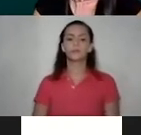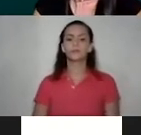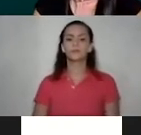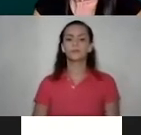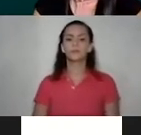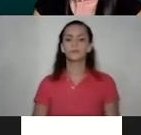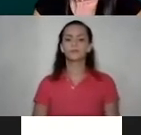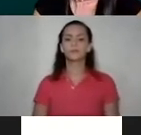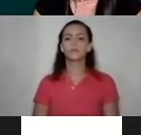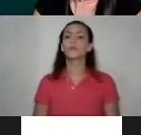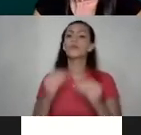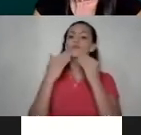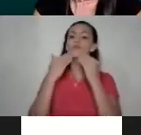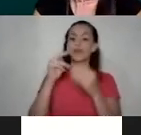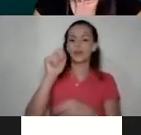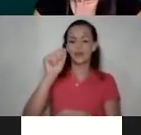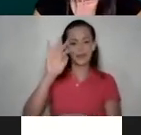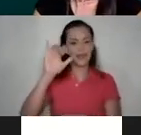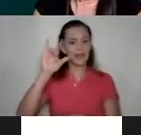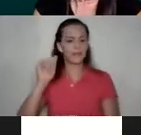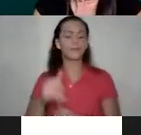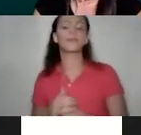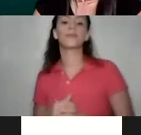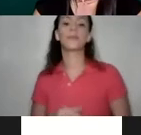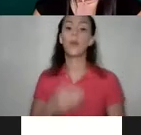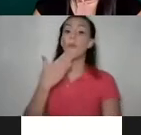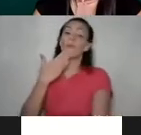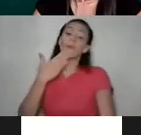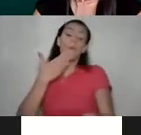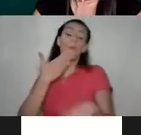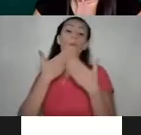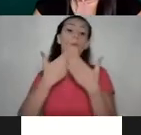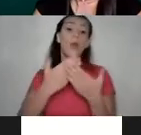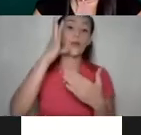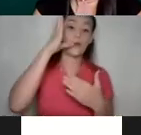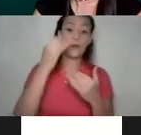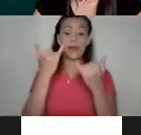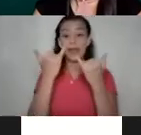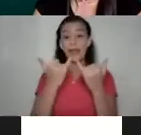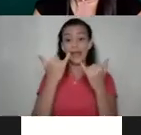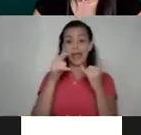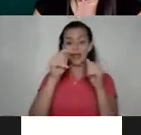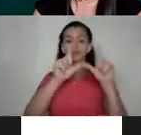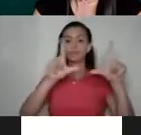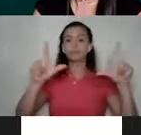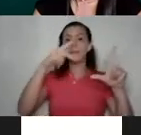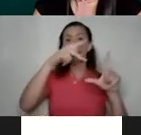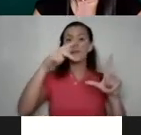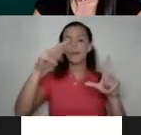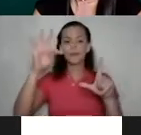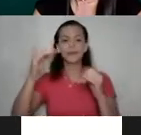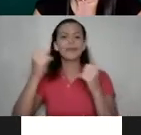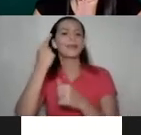Muchas gracias, Natalia. Bueno, creo que a estas alturas ya esta diapositiva la tenemos mucho más clara,